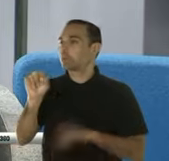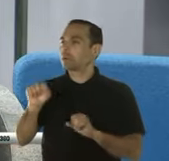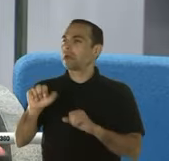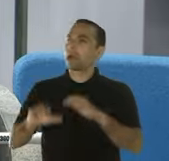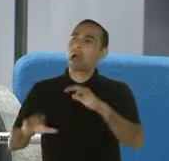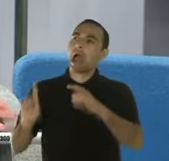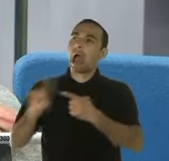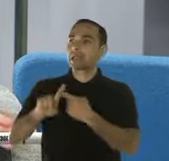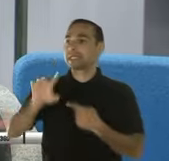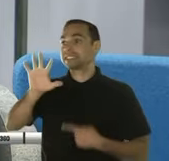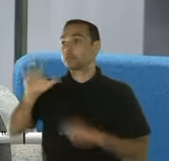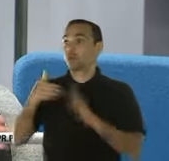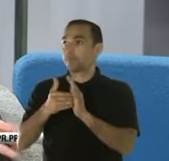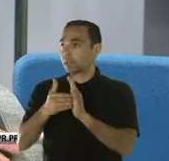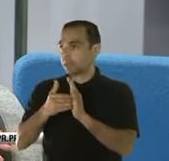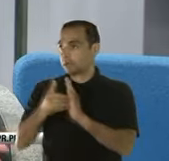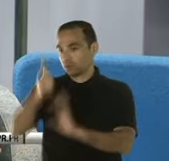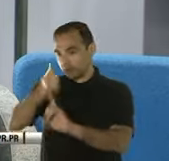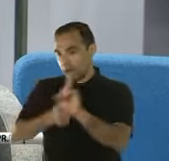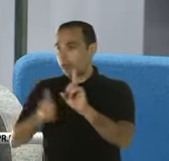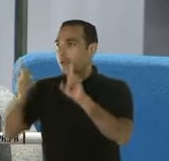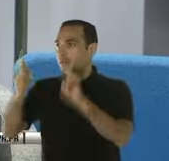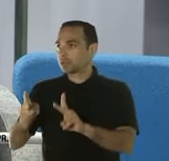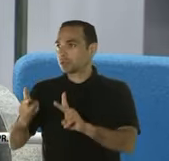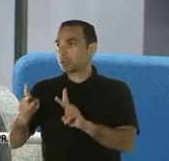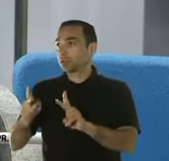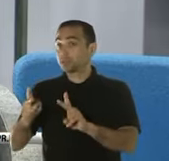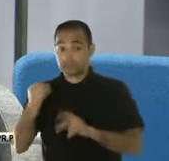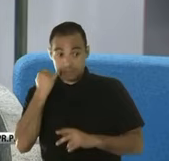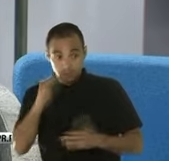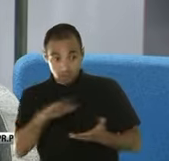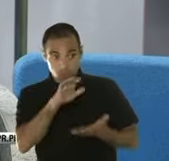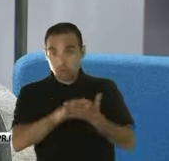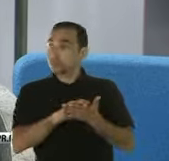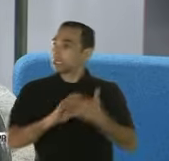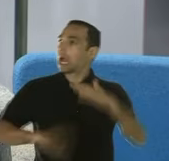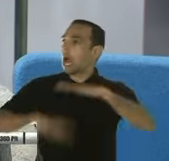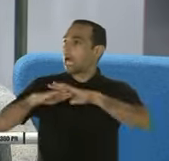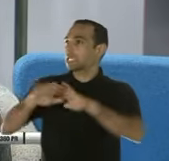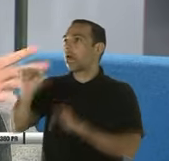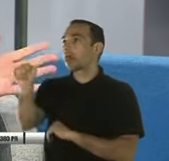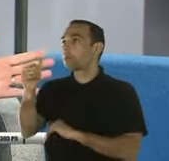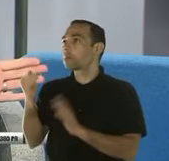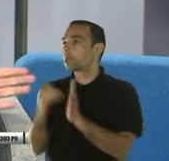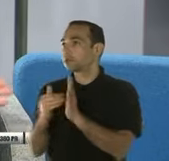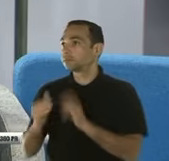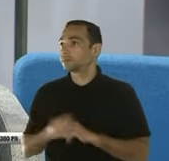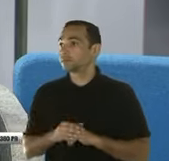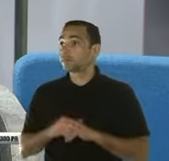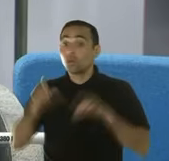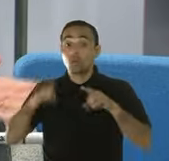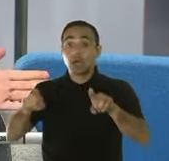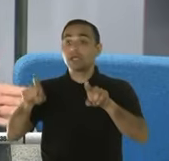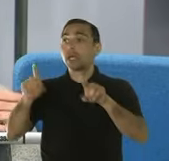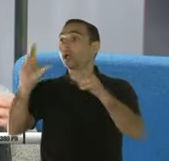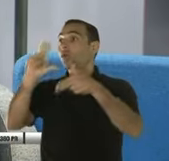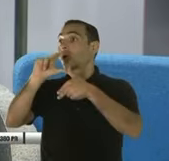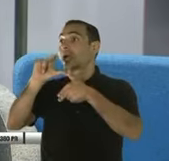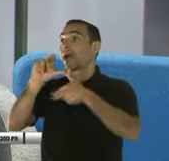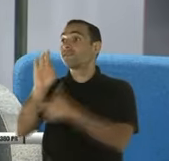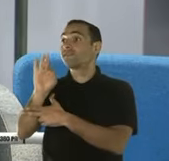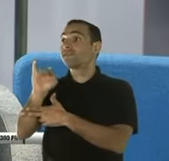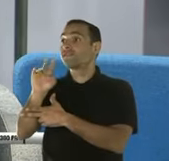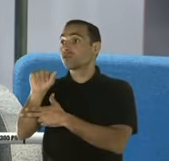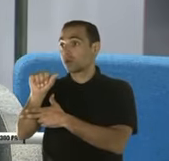por persona, si son cónyuges, pues tiene hasta 10 mil de deducción. Sí, durante el huracán Fiona, ¿verdad?, que pasó